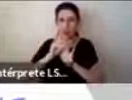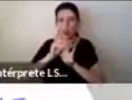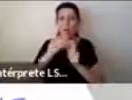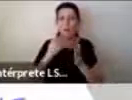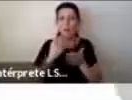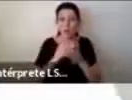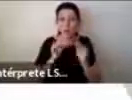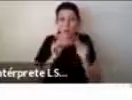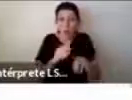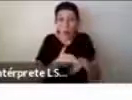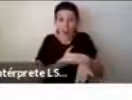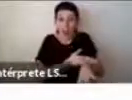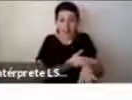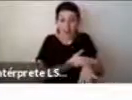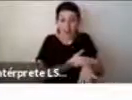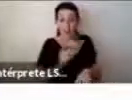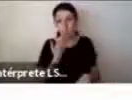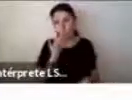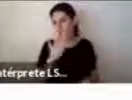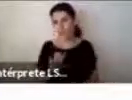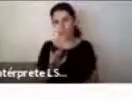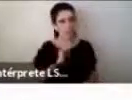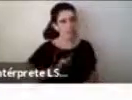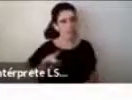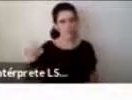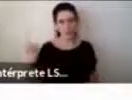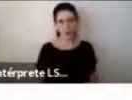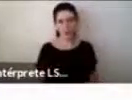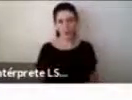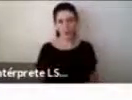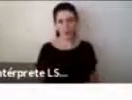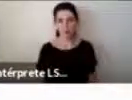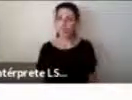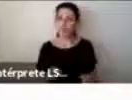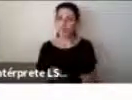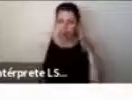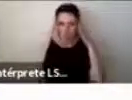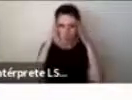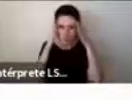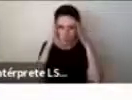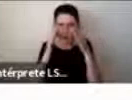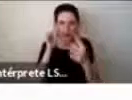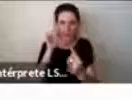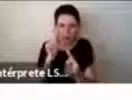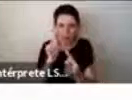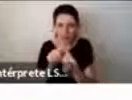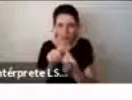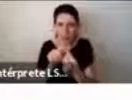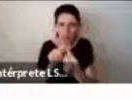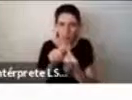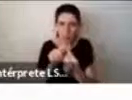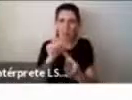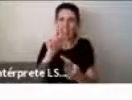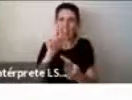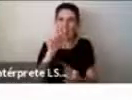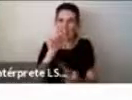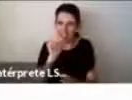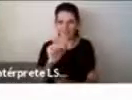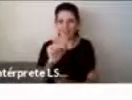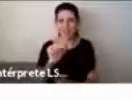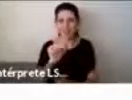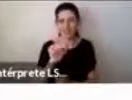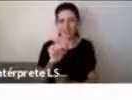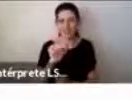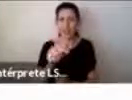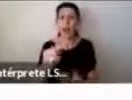Entonces es por eso que nos vamos a centrar en eso. Nos vamos a centrar en que la importancia de poder aprender acerca de